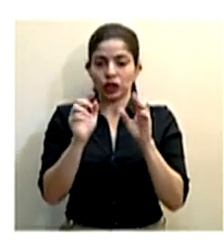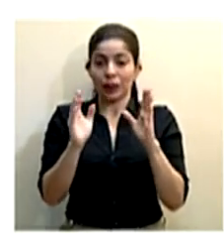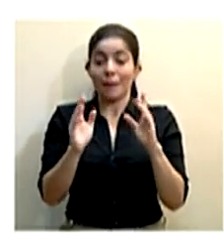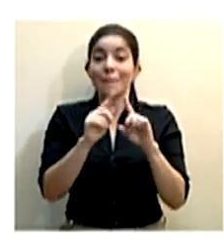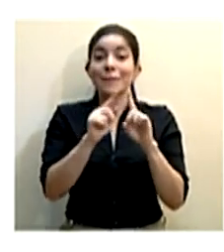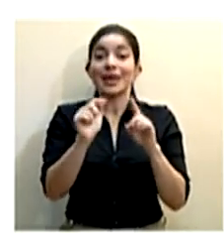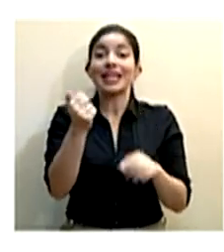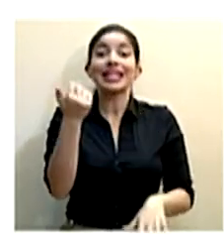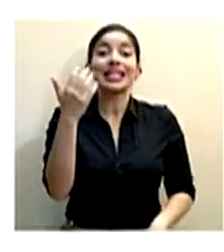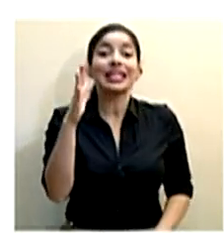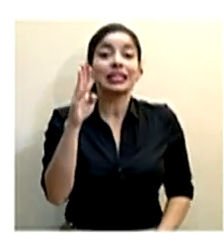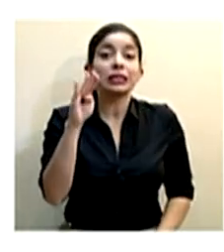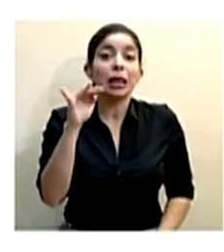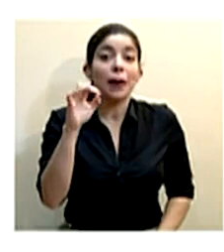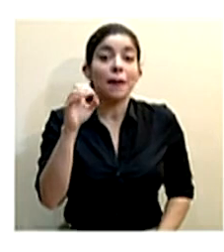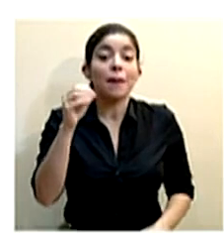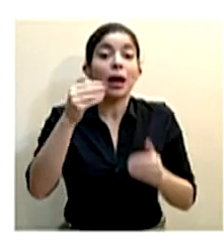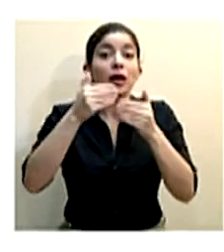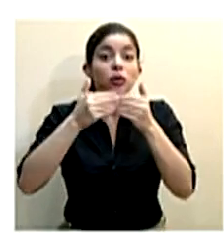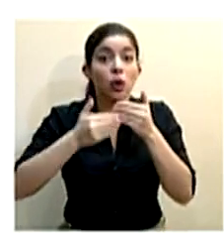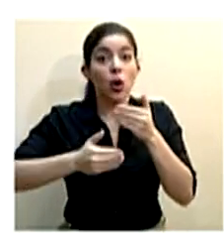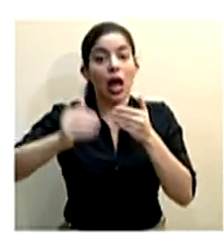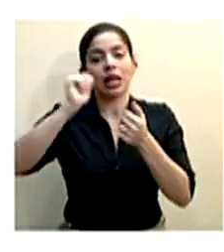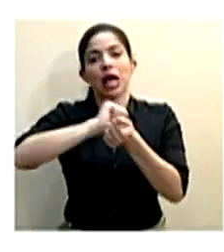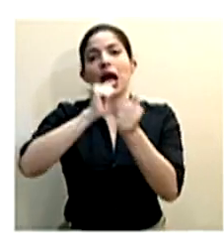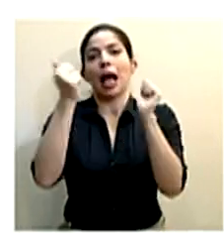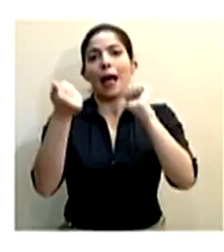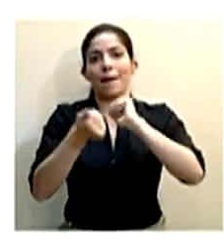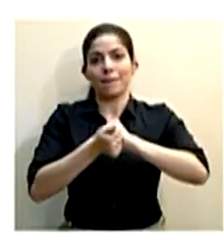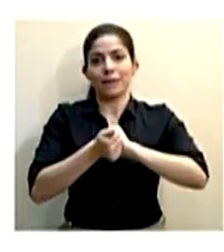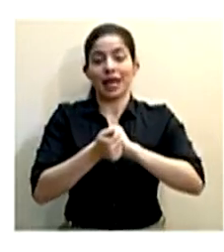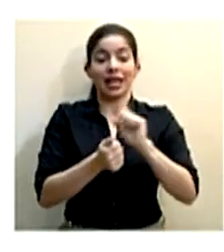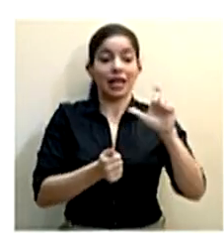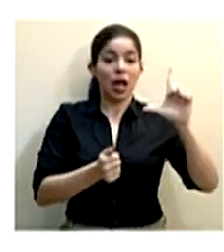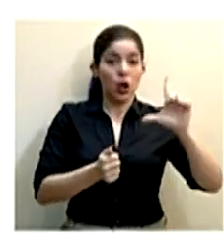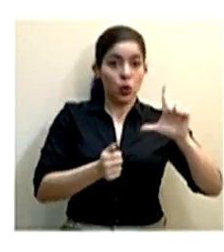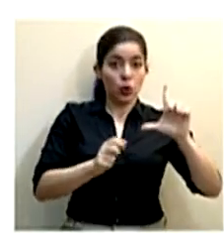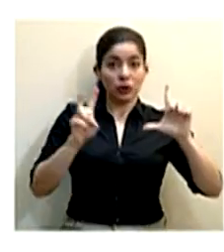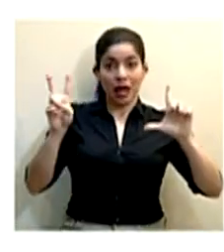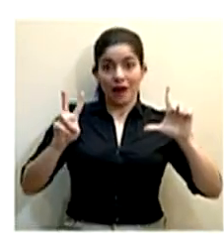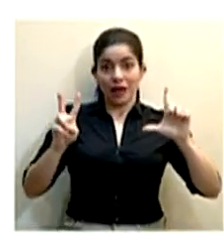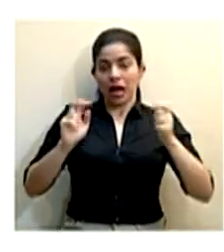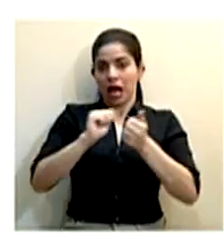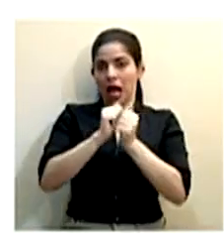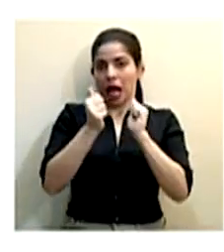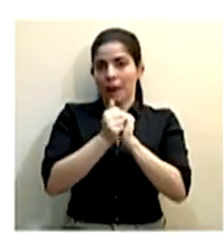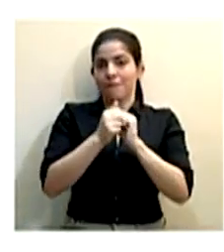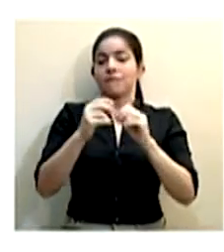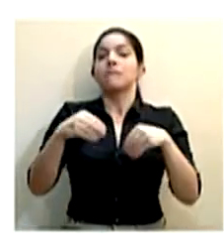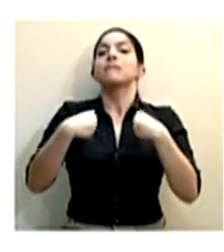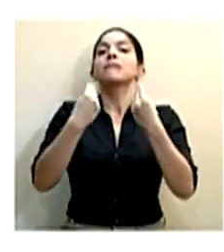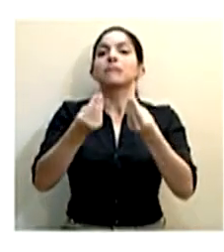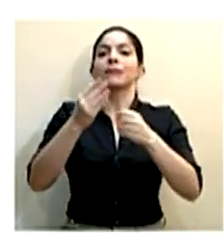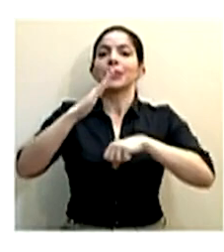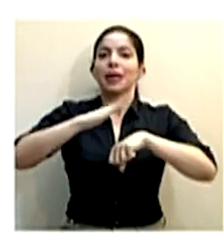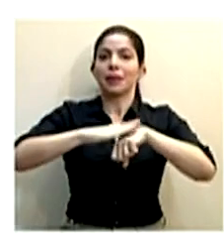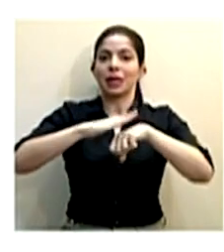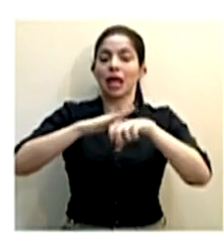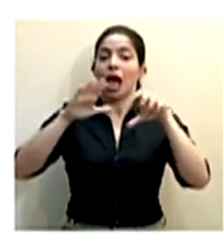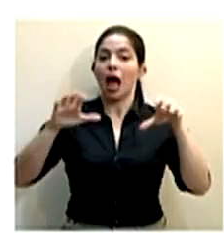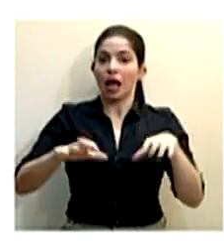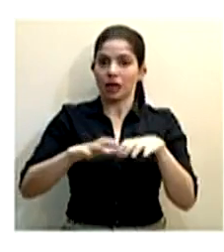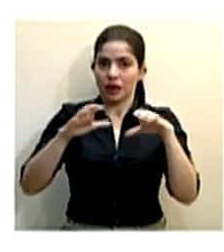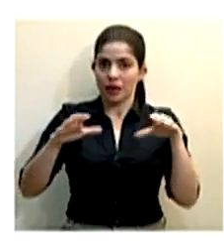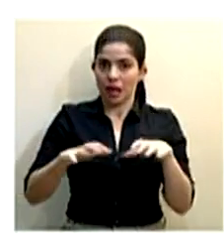partir del 15 de mayo, esto va a cambiar para los días entre semana y vamos a permitir actividades y